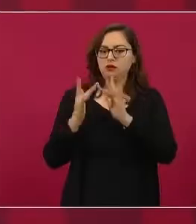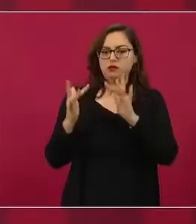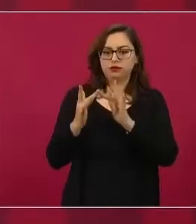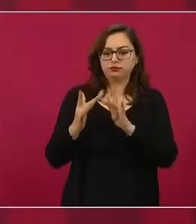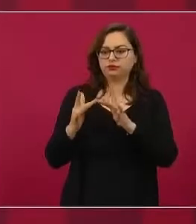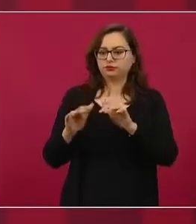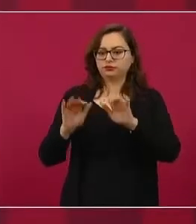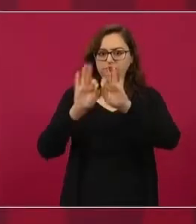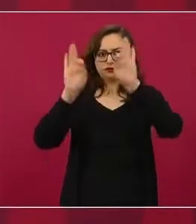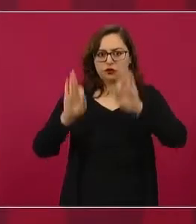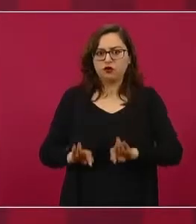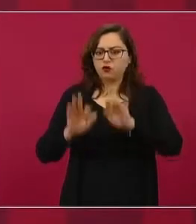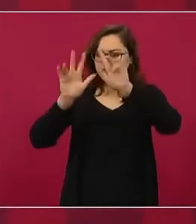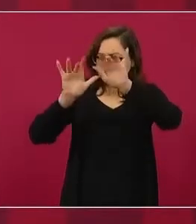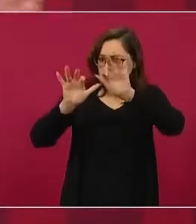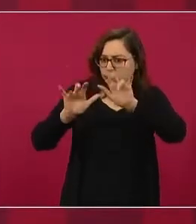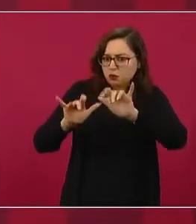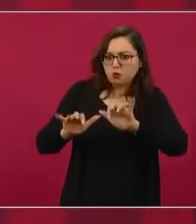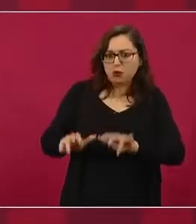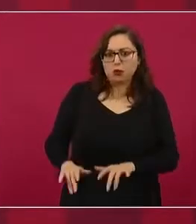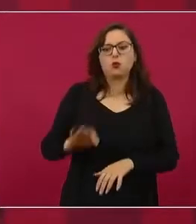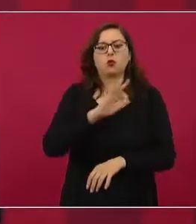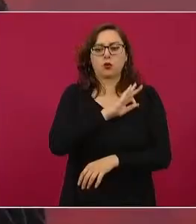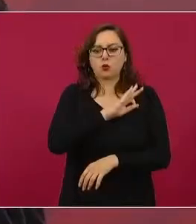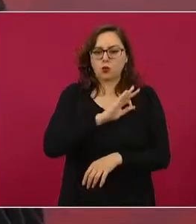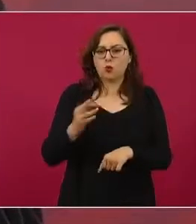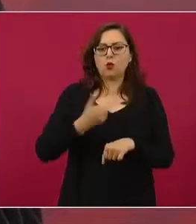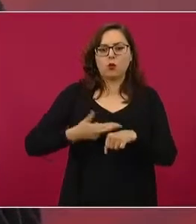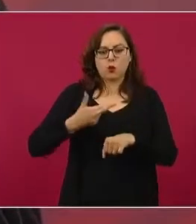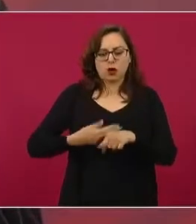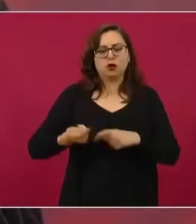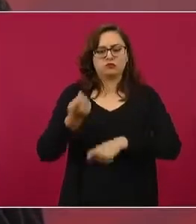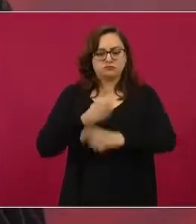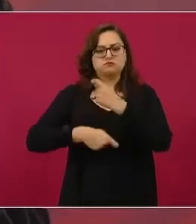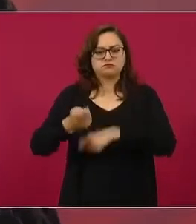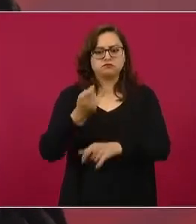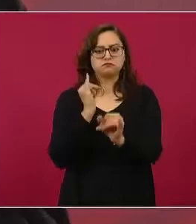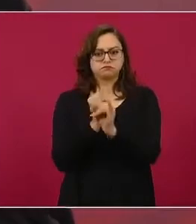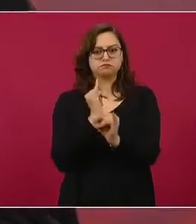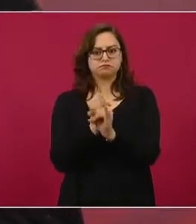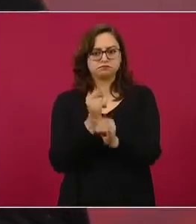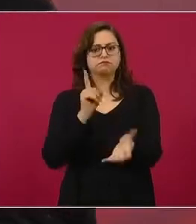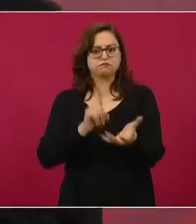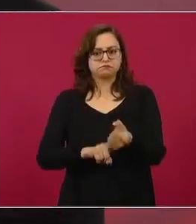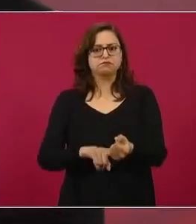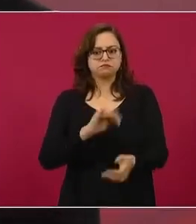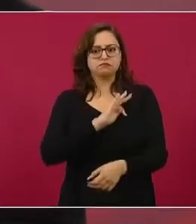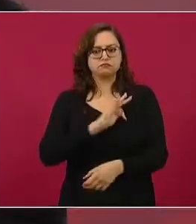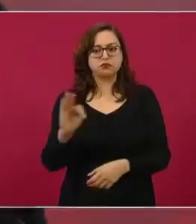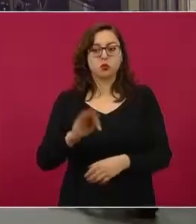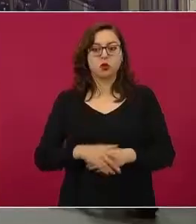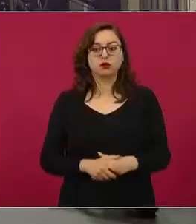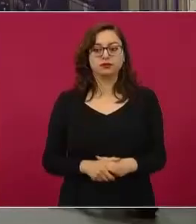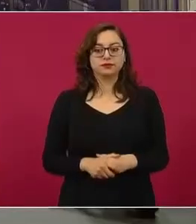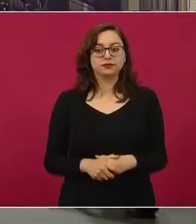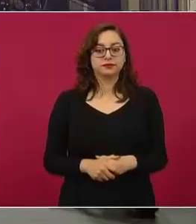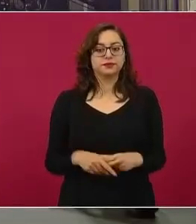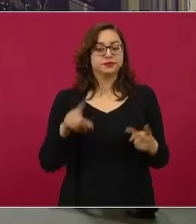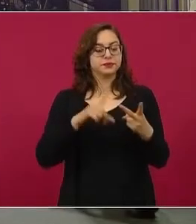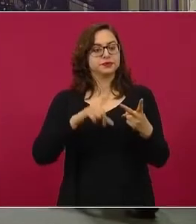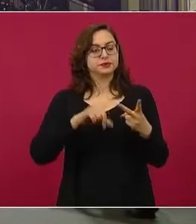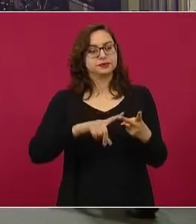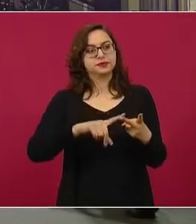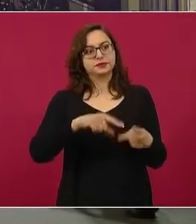llenando el formato, que se pueda iniciar el trámite de la incapacidad laboral. Y una segunda pregunta